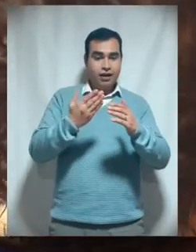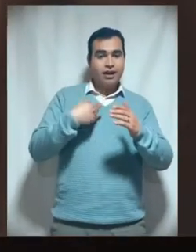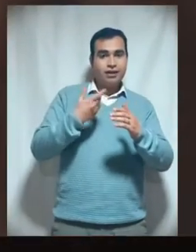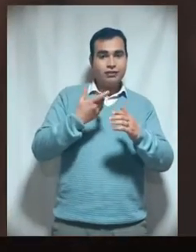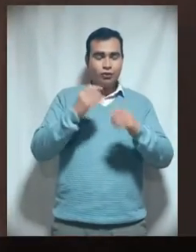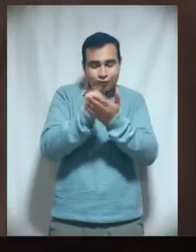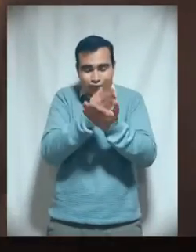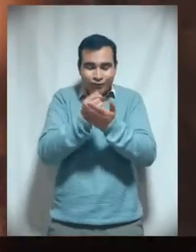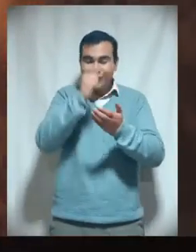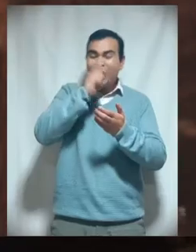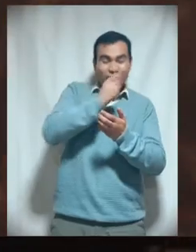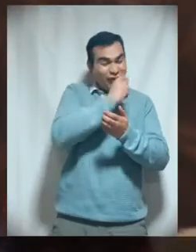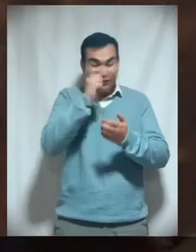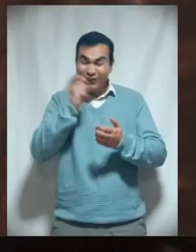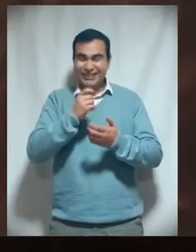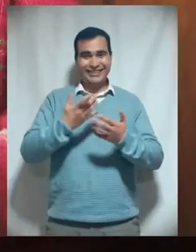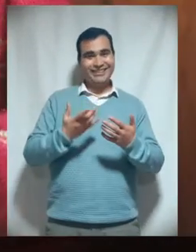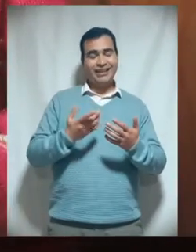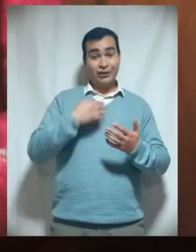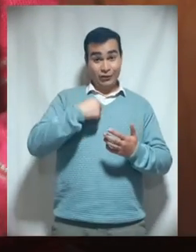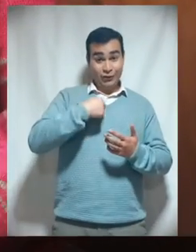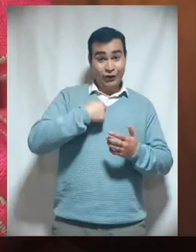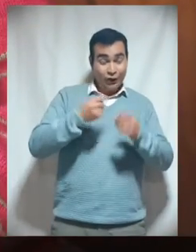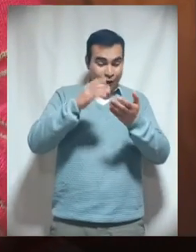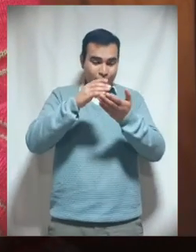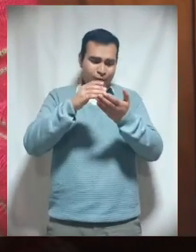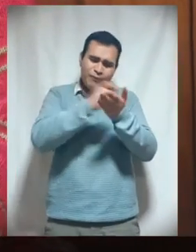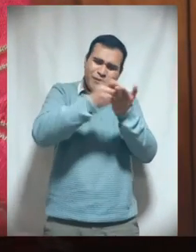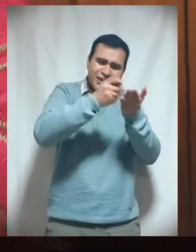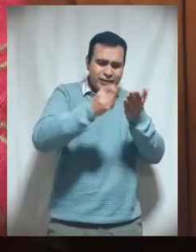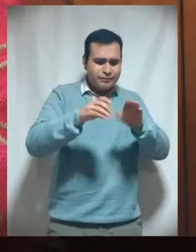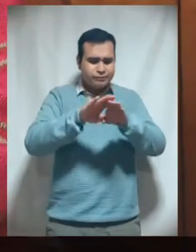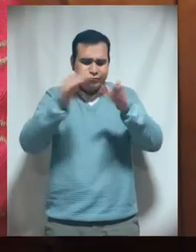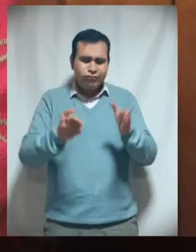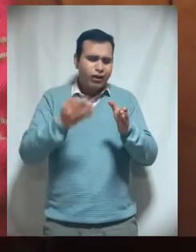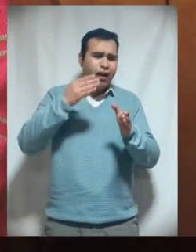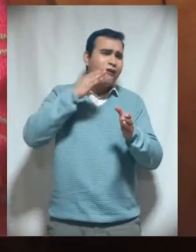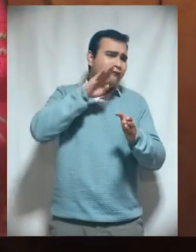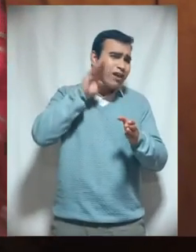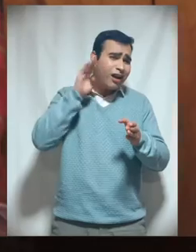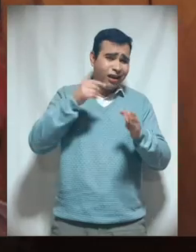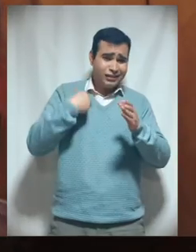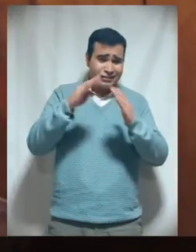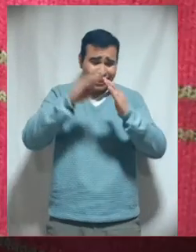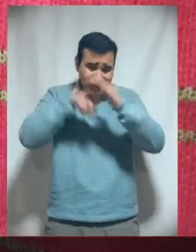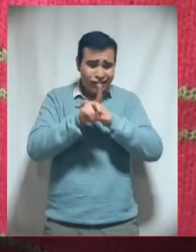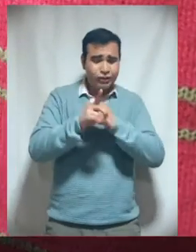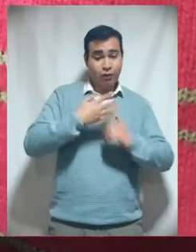cociné y chupeté los platos. Yo pinto en la mesita blanca que está en mi casa.